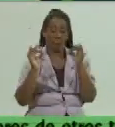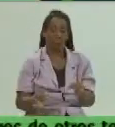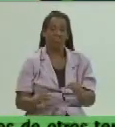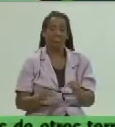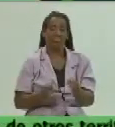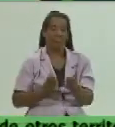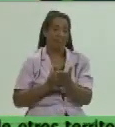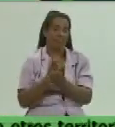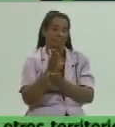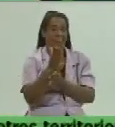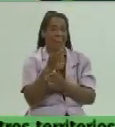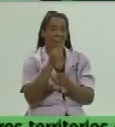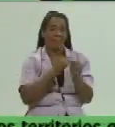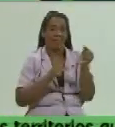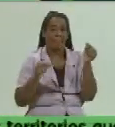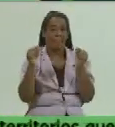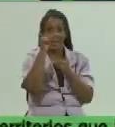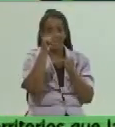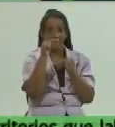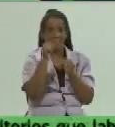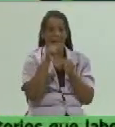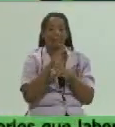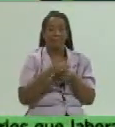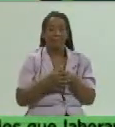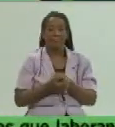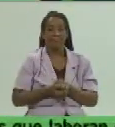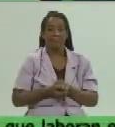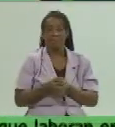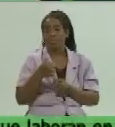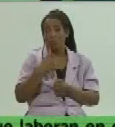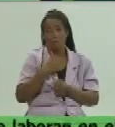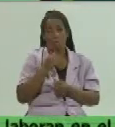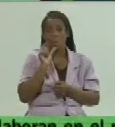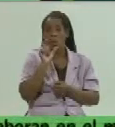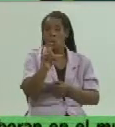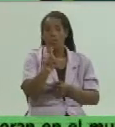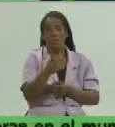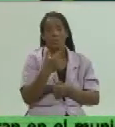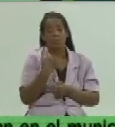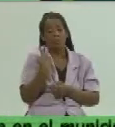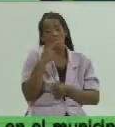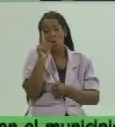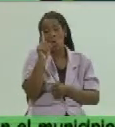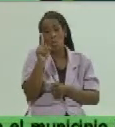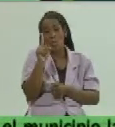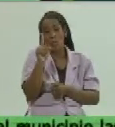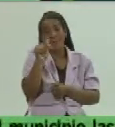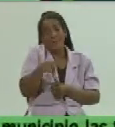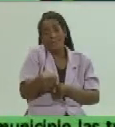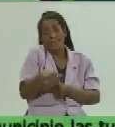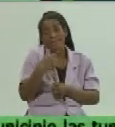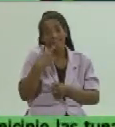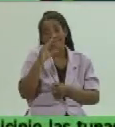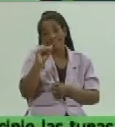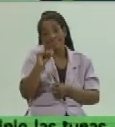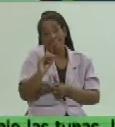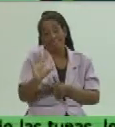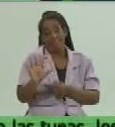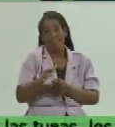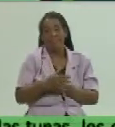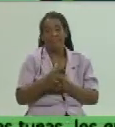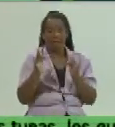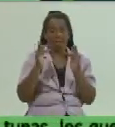es la principal materia yo por último solo desde este punto de vista de la red